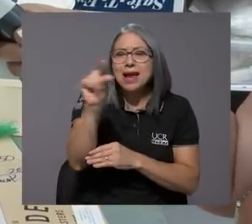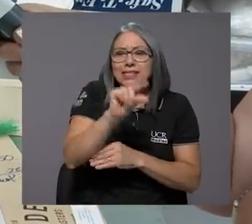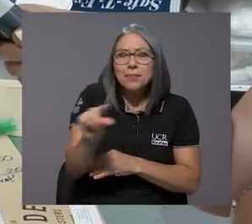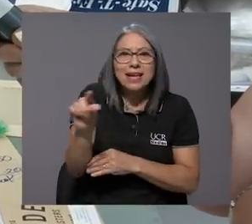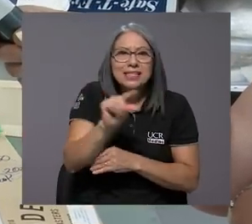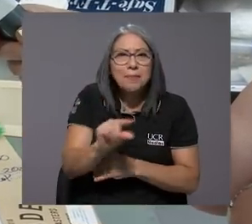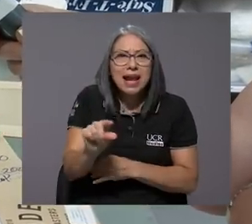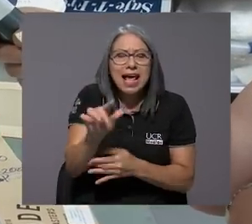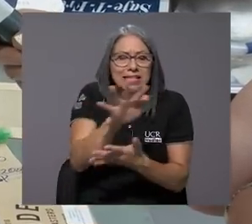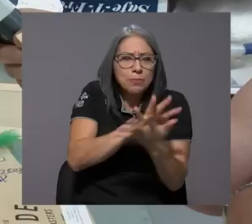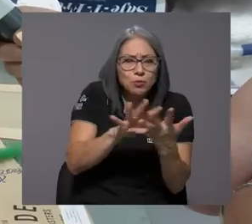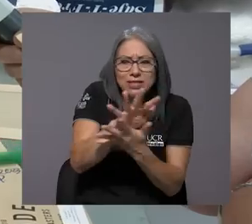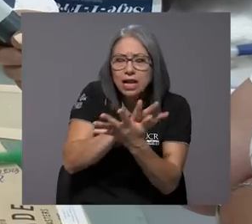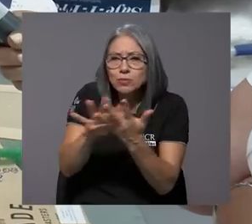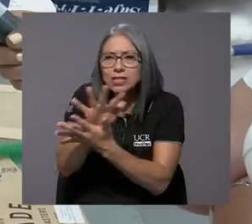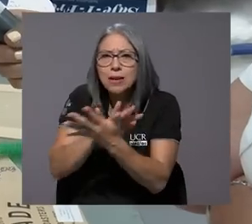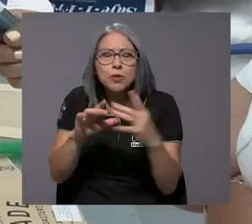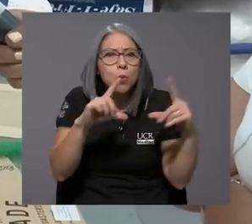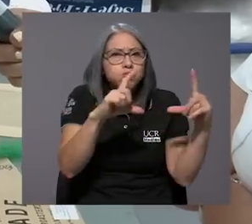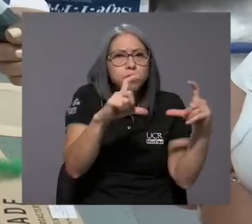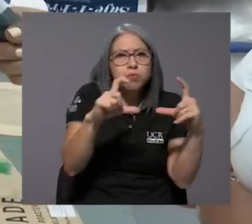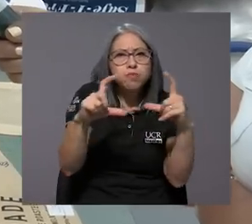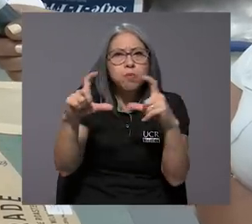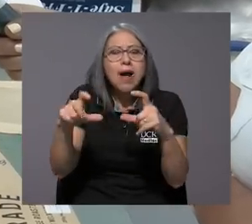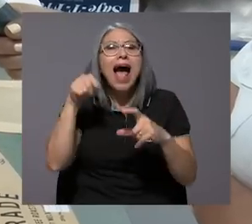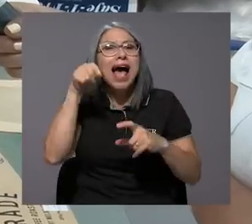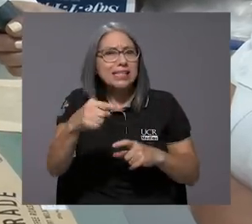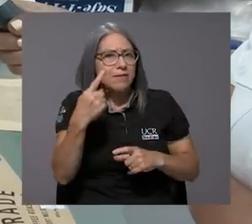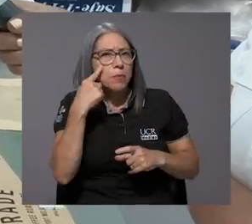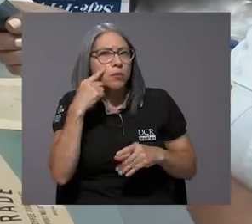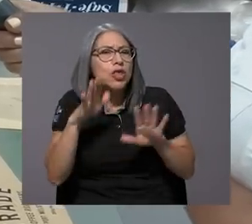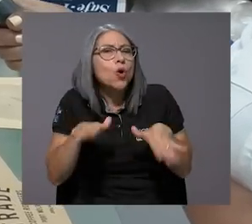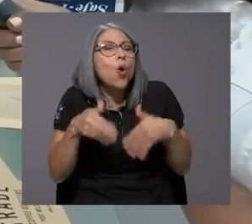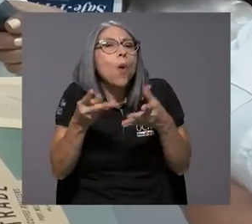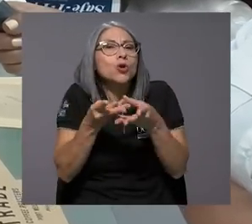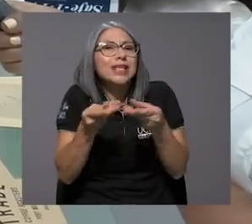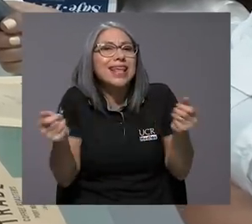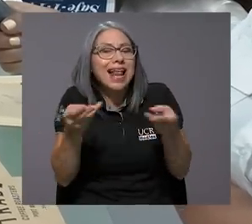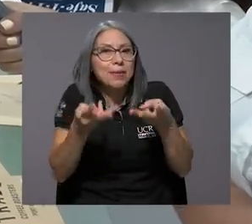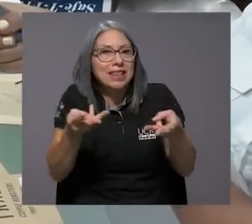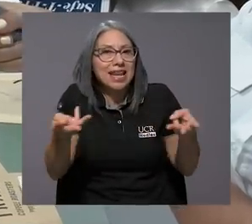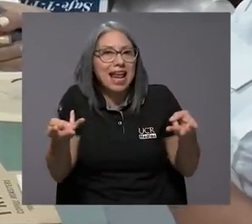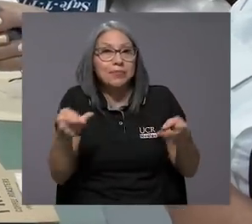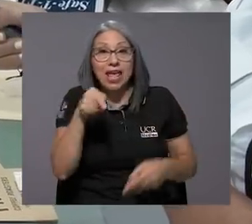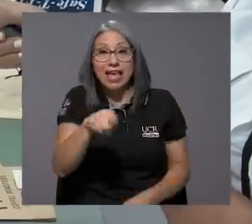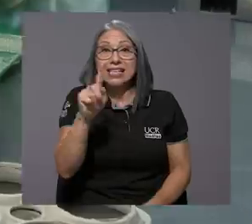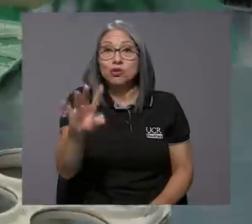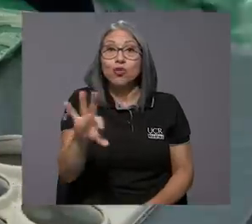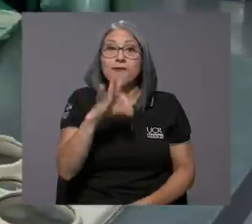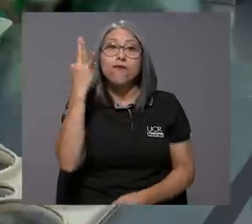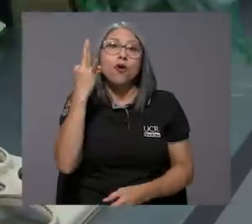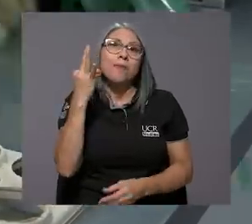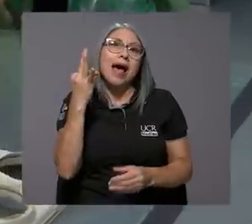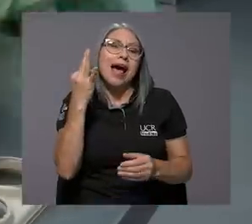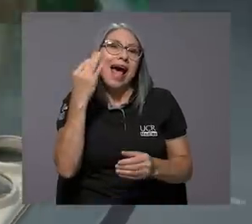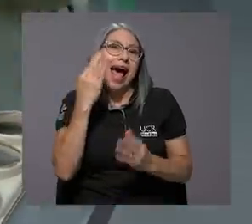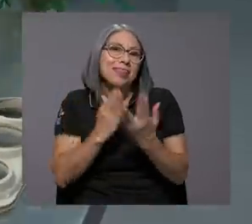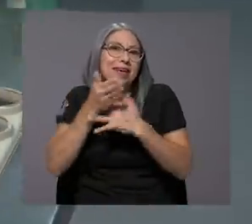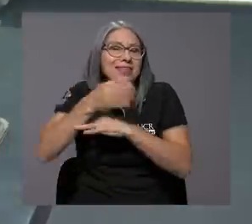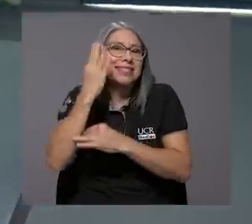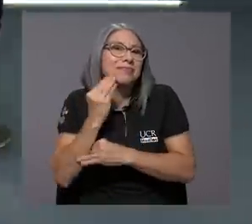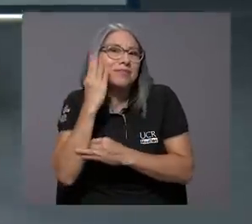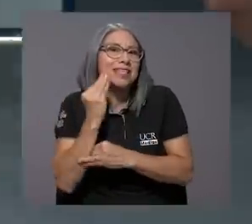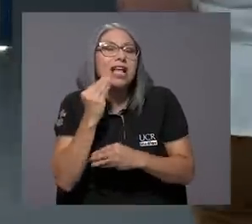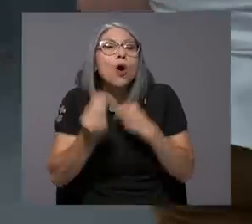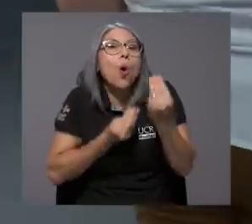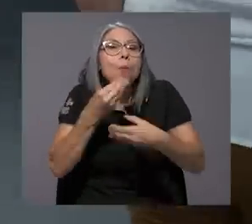mezclando el bache de compostaje y tomando fotos. Y así vamos midiendo la degradación del material. Ahora, esa es una manera empírica de